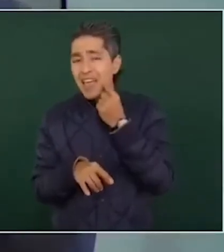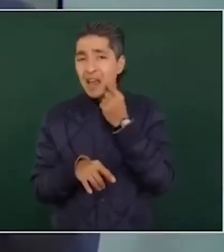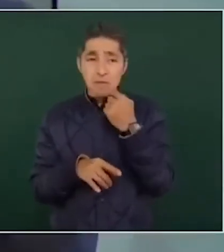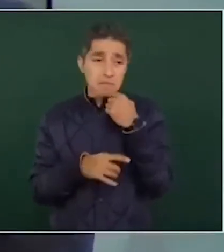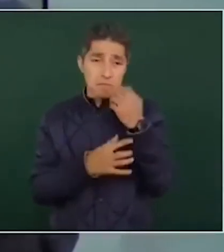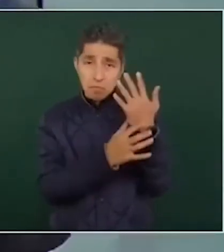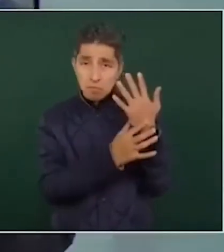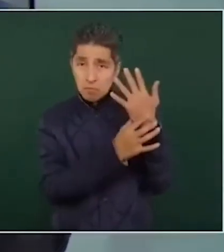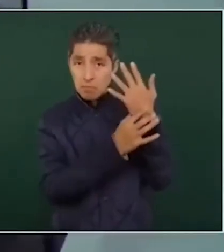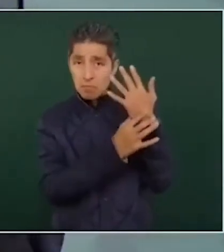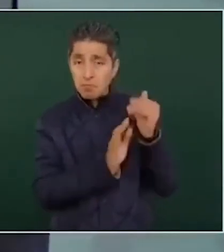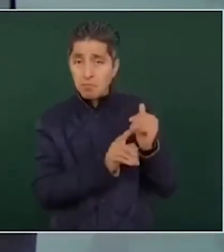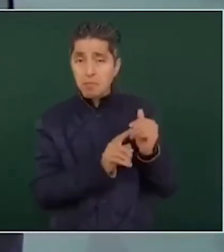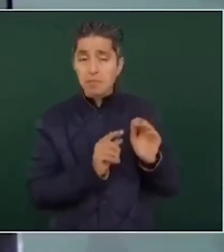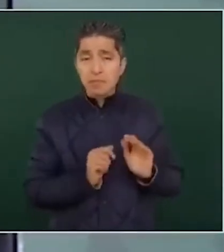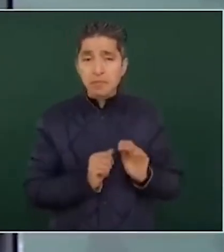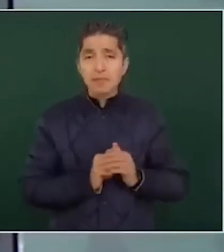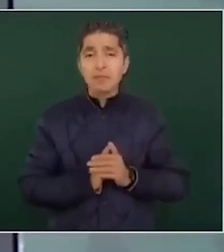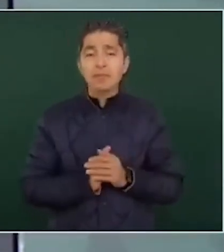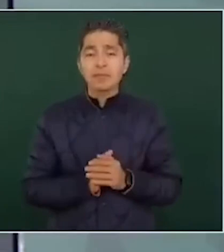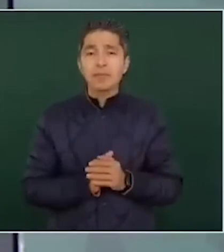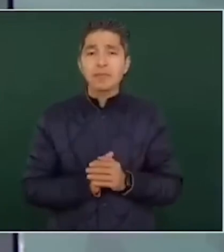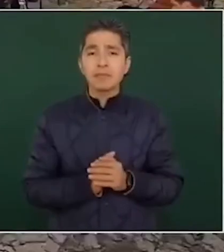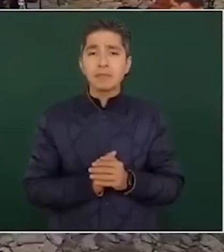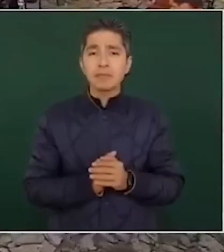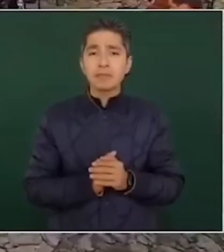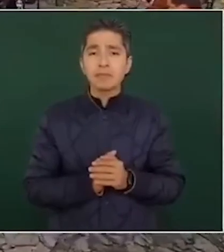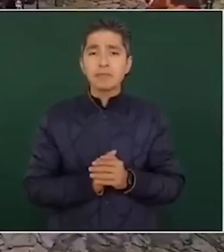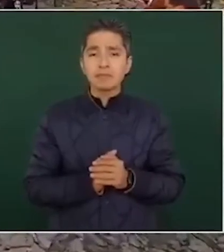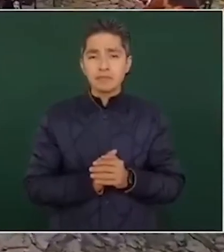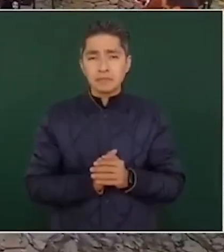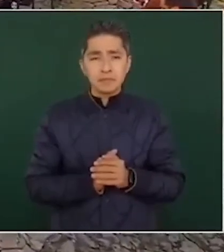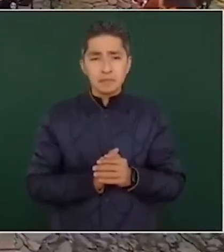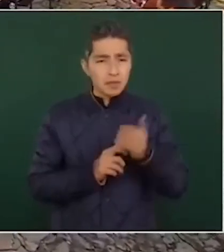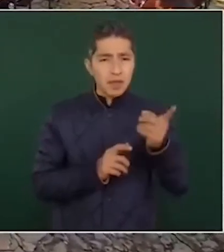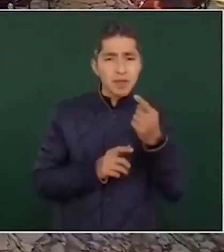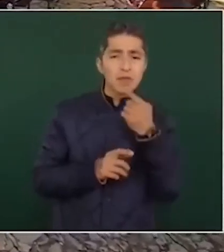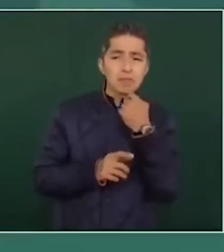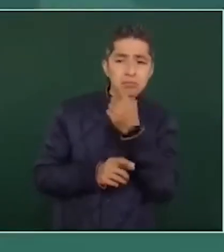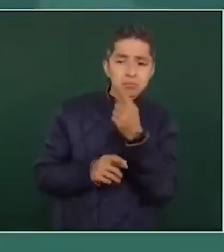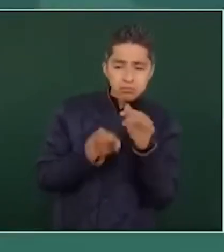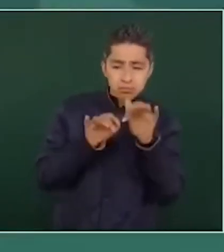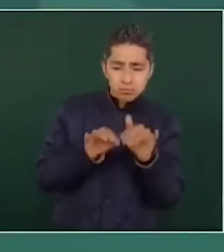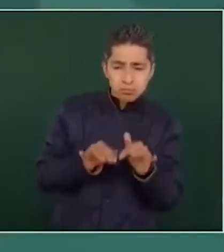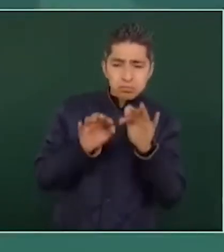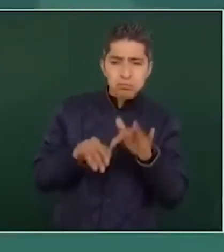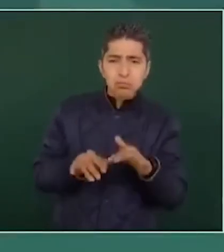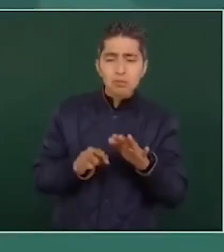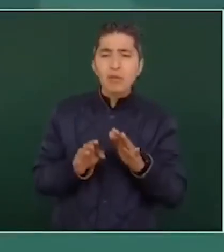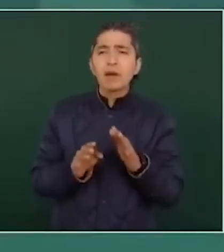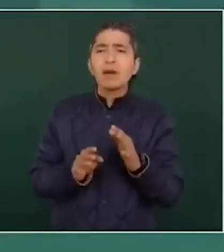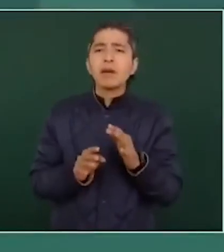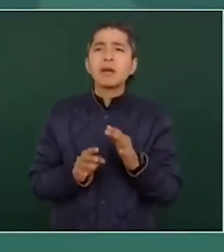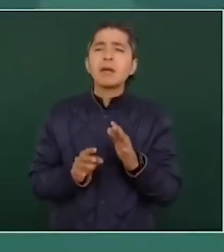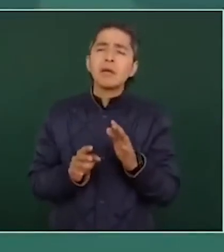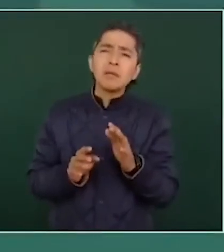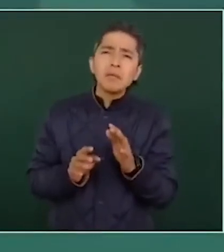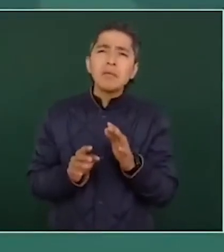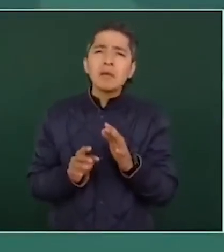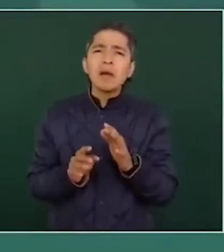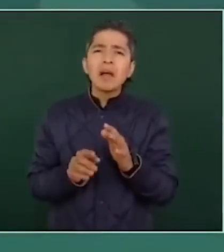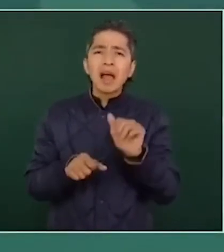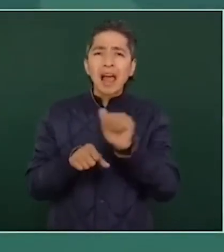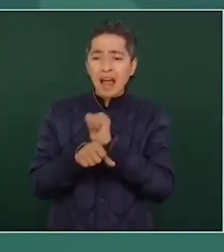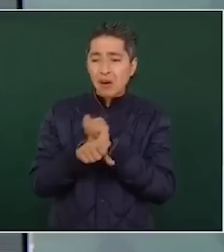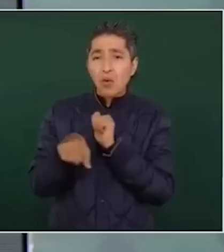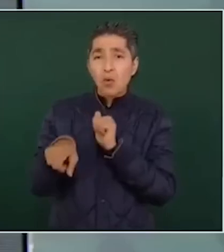responsabilidad son imperativos para garantizar la seguridad y la paz en el país. Este trágico suceso nos recuerda la importancia de abordar